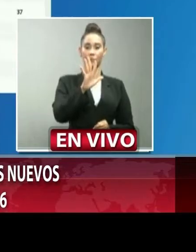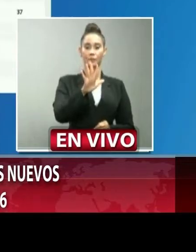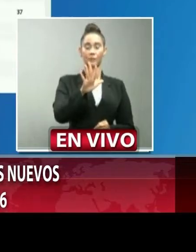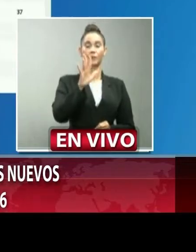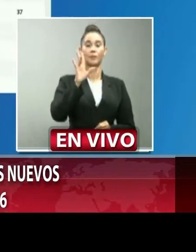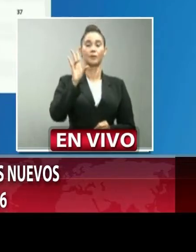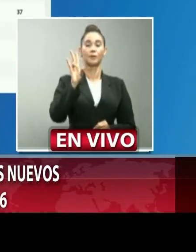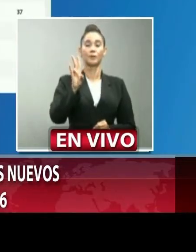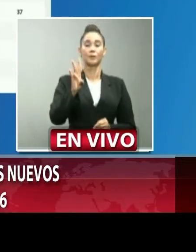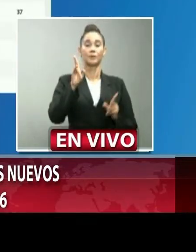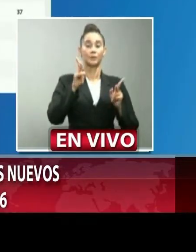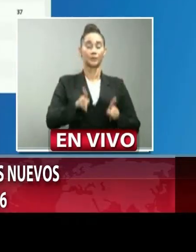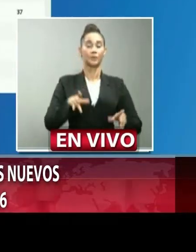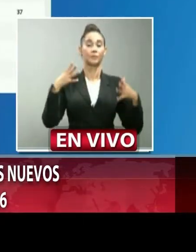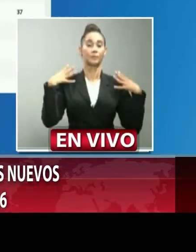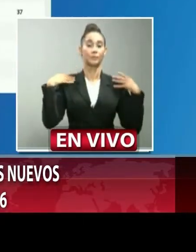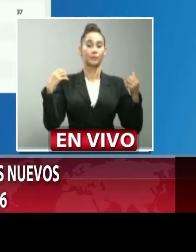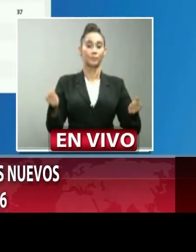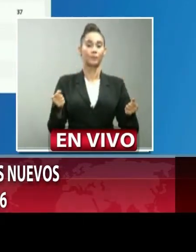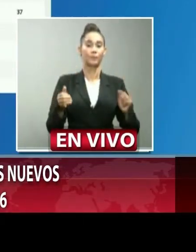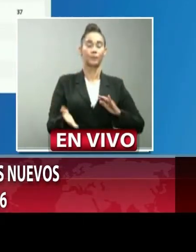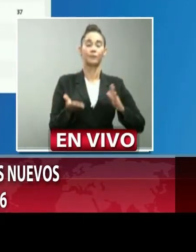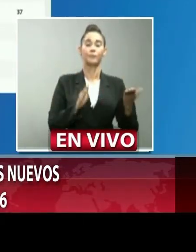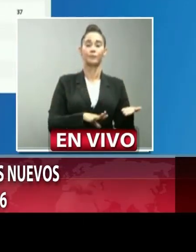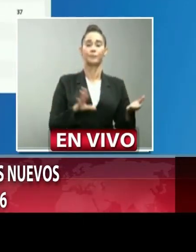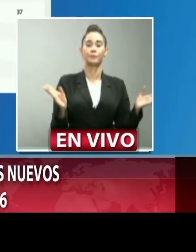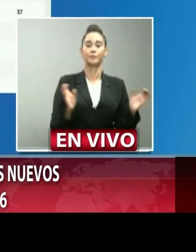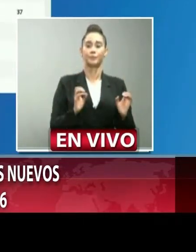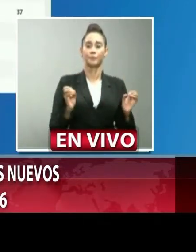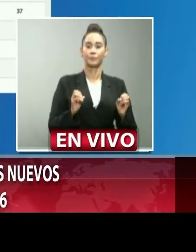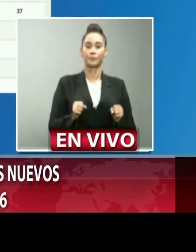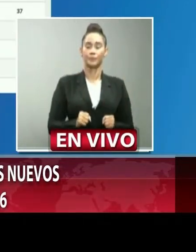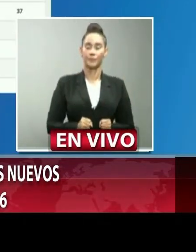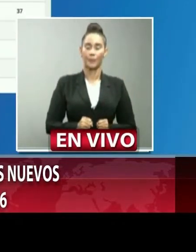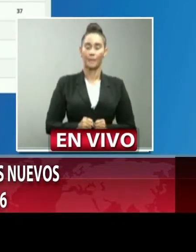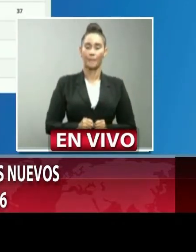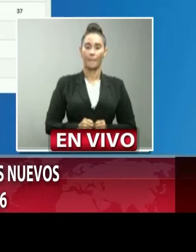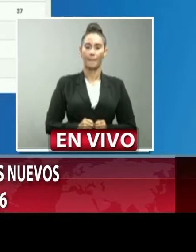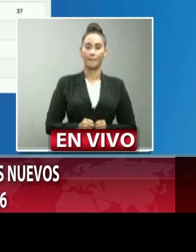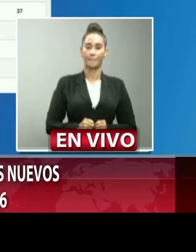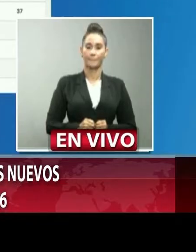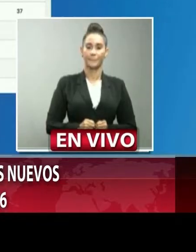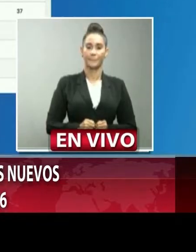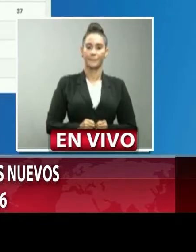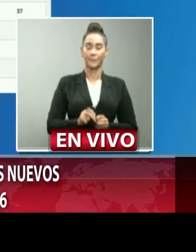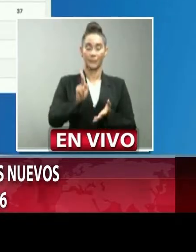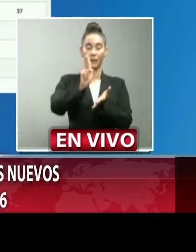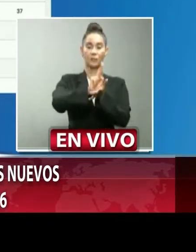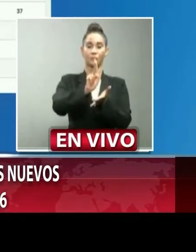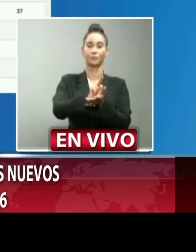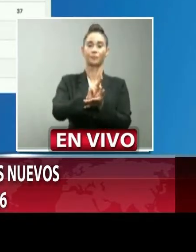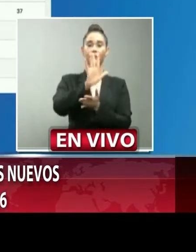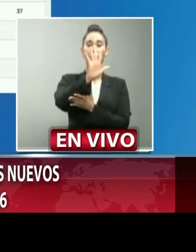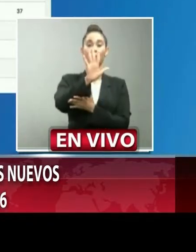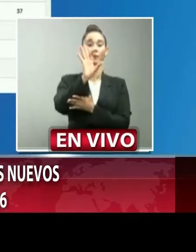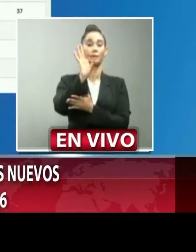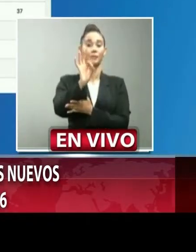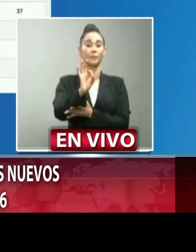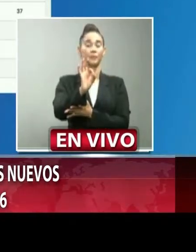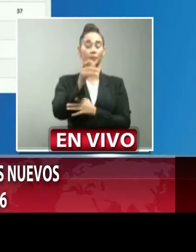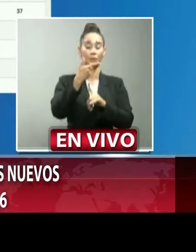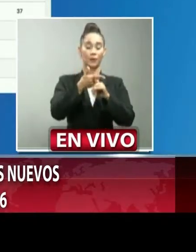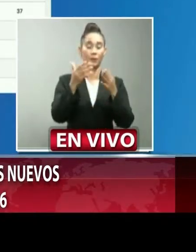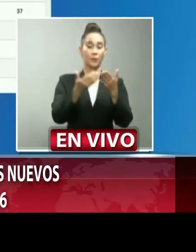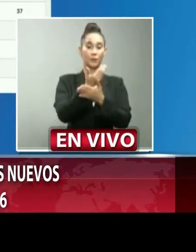recuperados 0 fallecimiento La Vega 59 casos